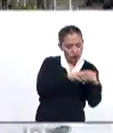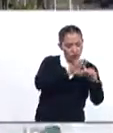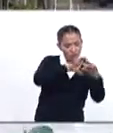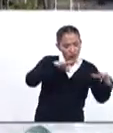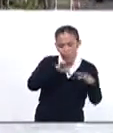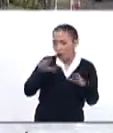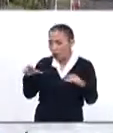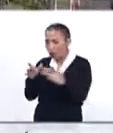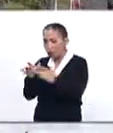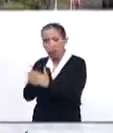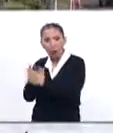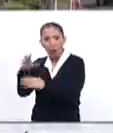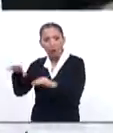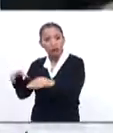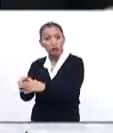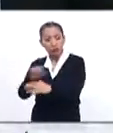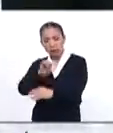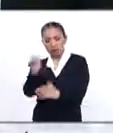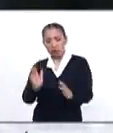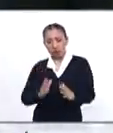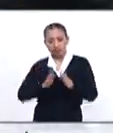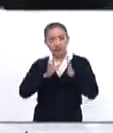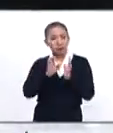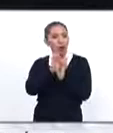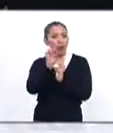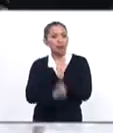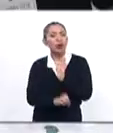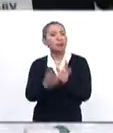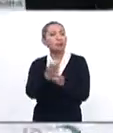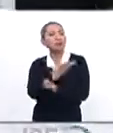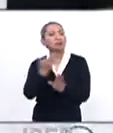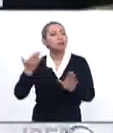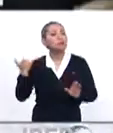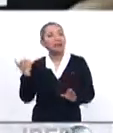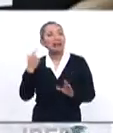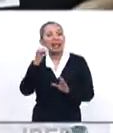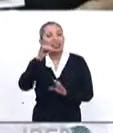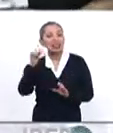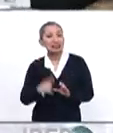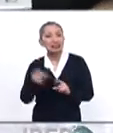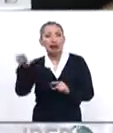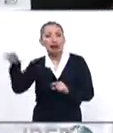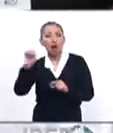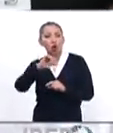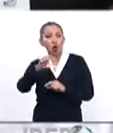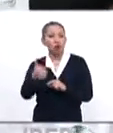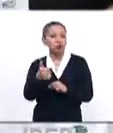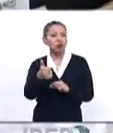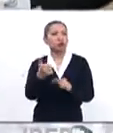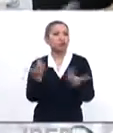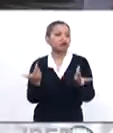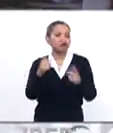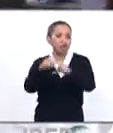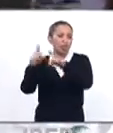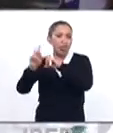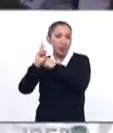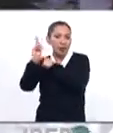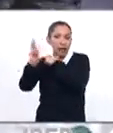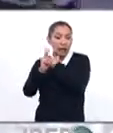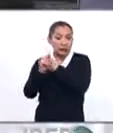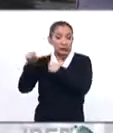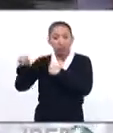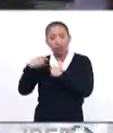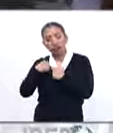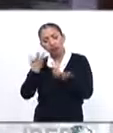y hemos tenido también algunas sorpresas, como lo que sucede en Italia o algunos otros diferentes países